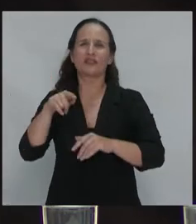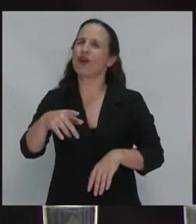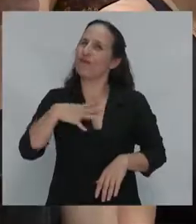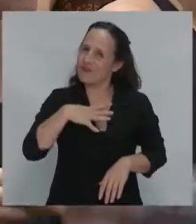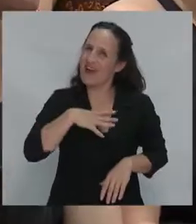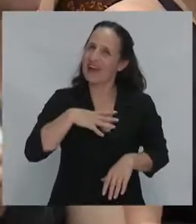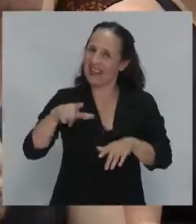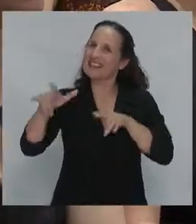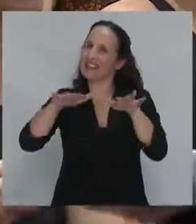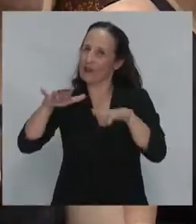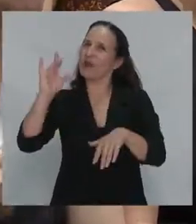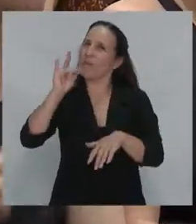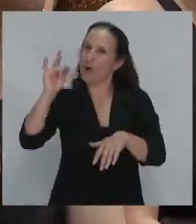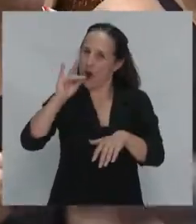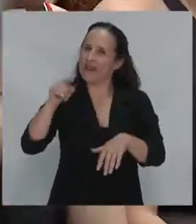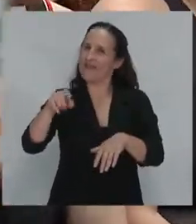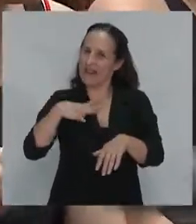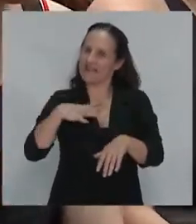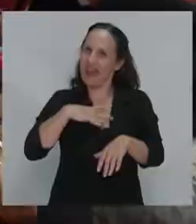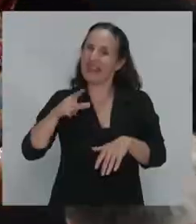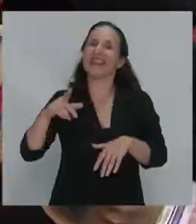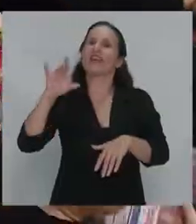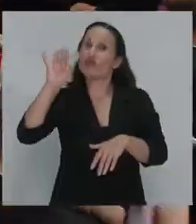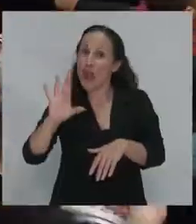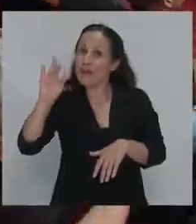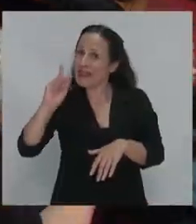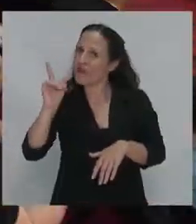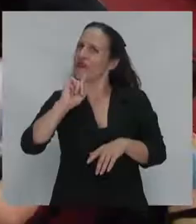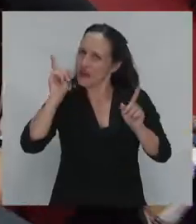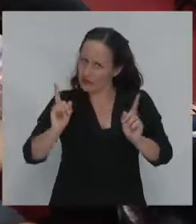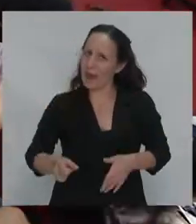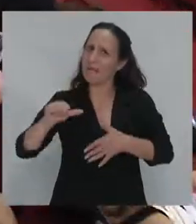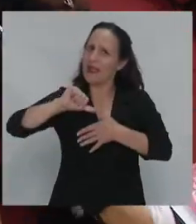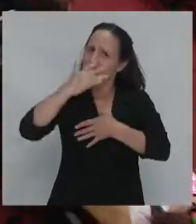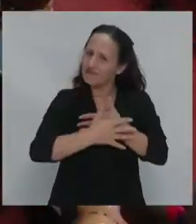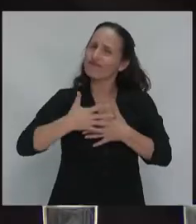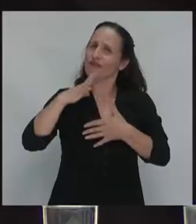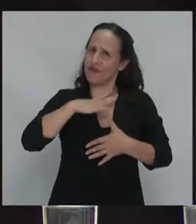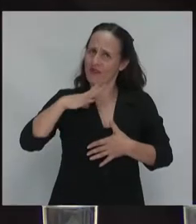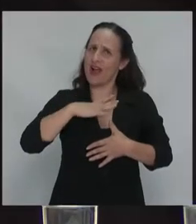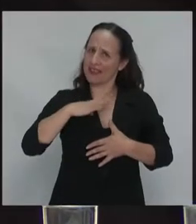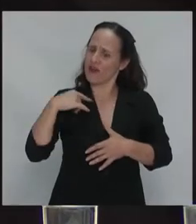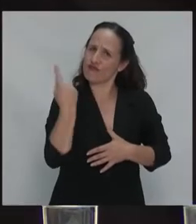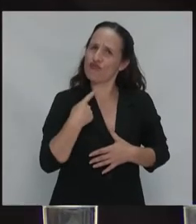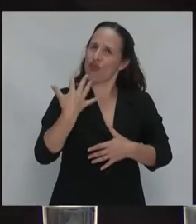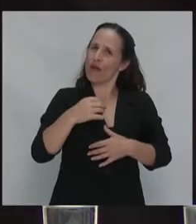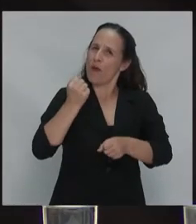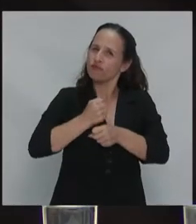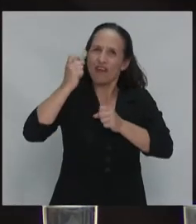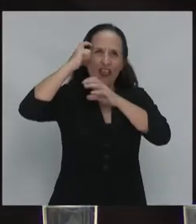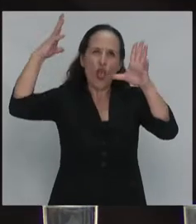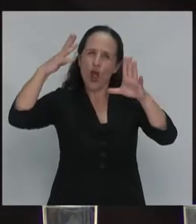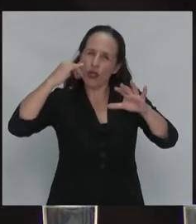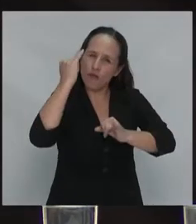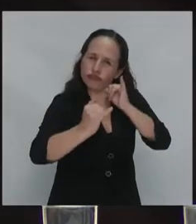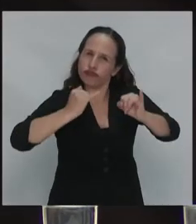cambio en Bolivia y nos está fallando en América Latina si no hacemos este trabajo ideológico la